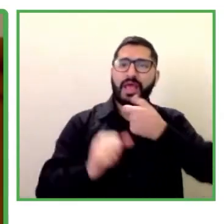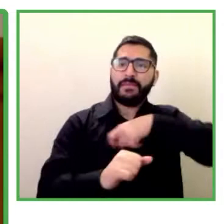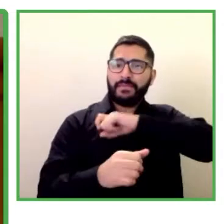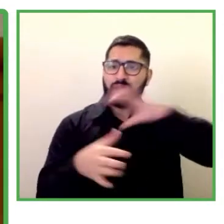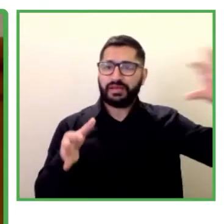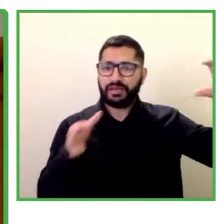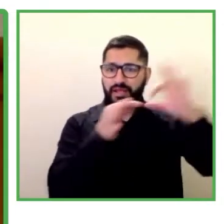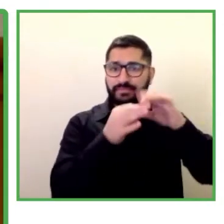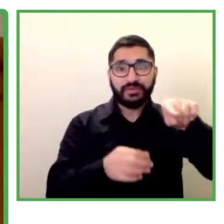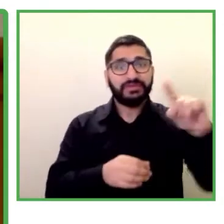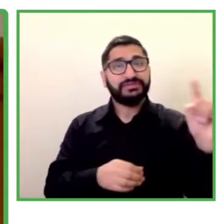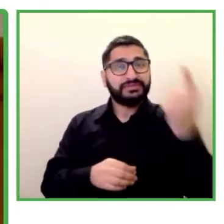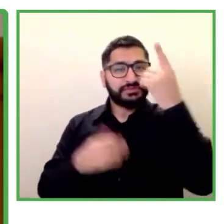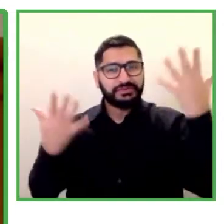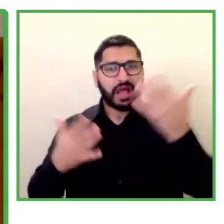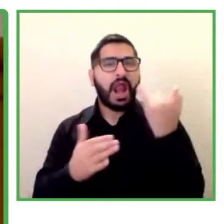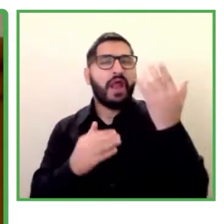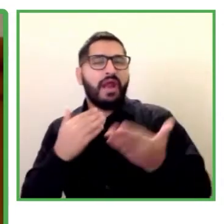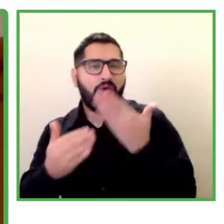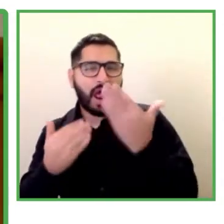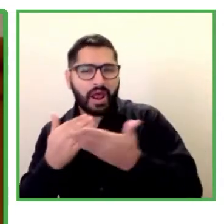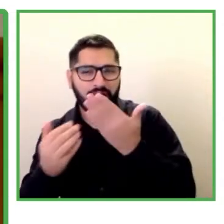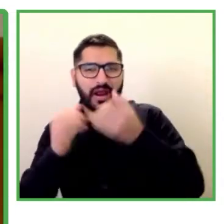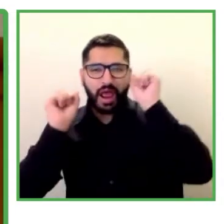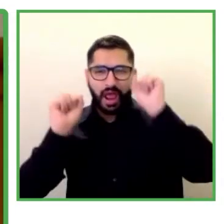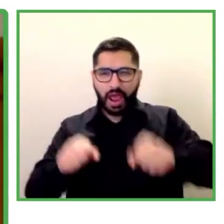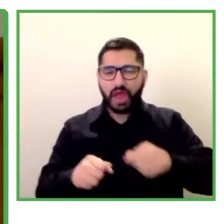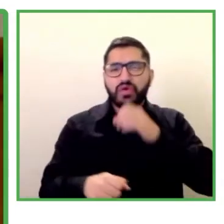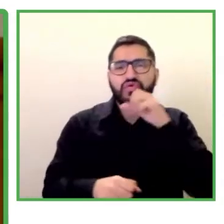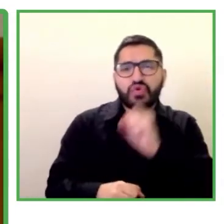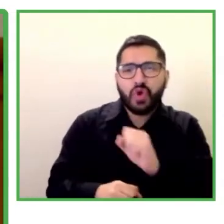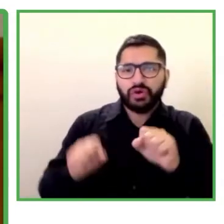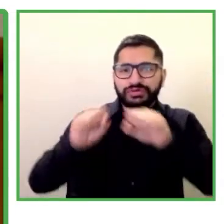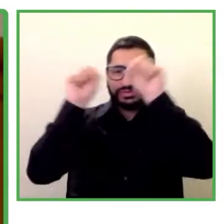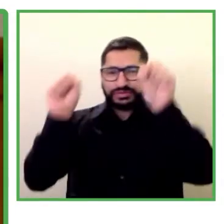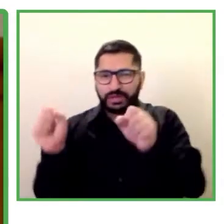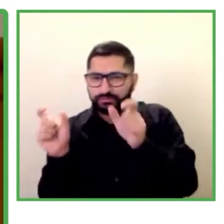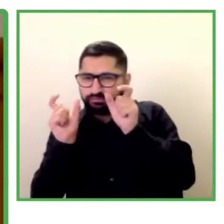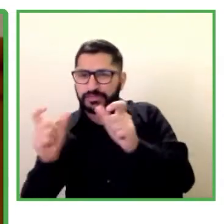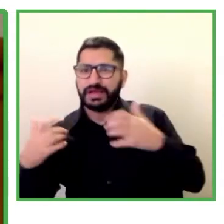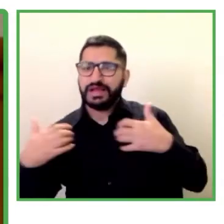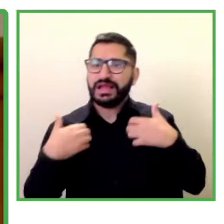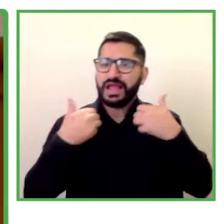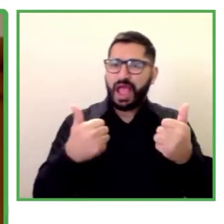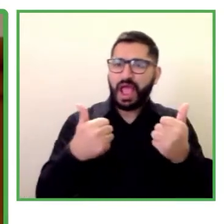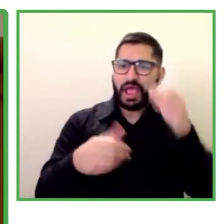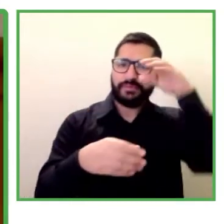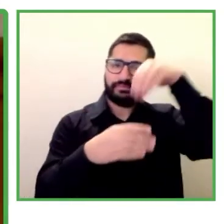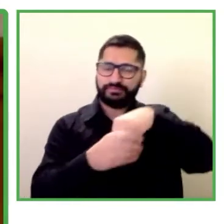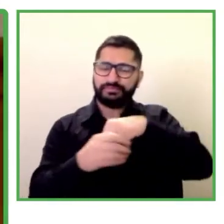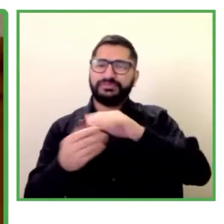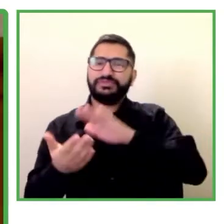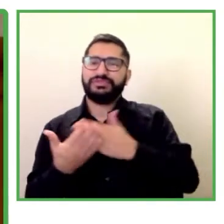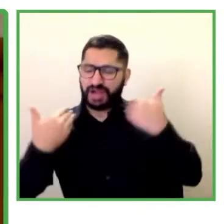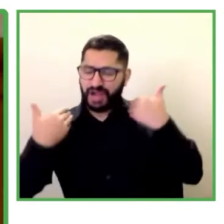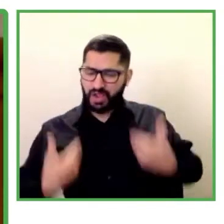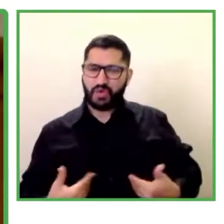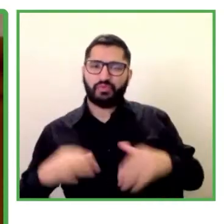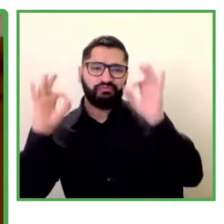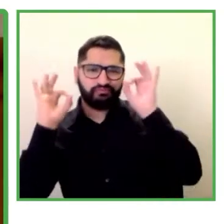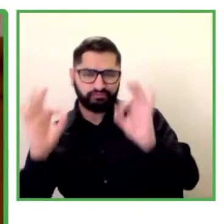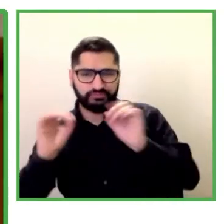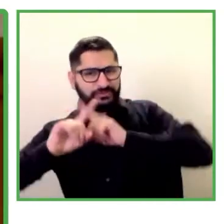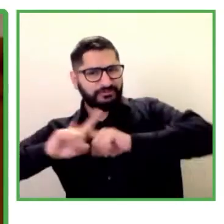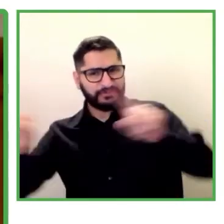quiere acceder al sistema de salud, a tratamiento médico, a servicios sociales, es imprescindible que esta persona tenga un empleo